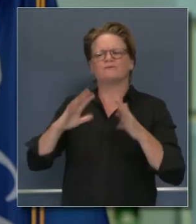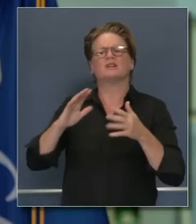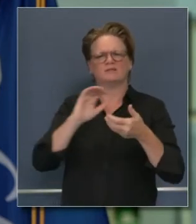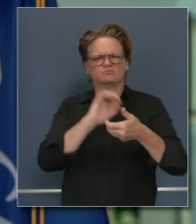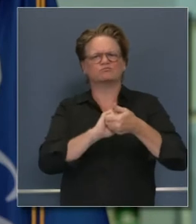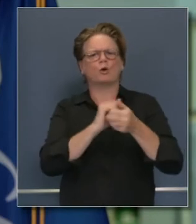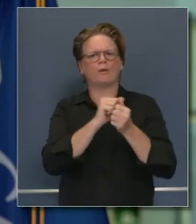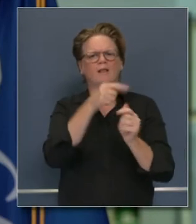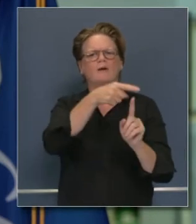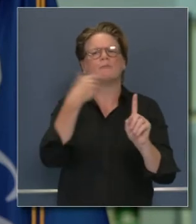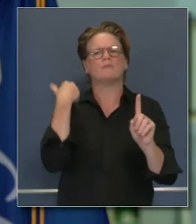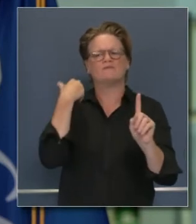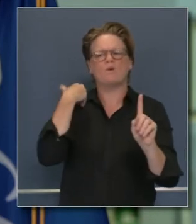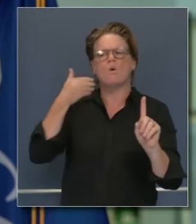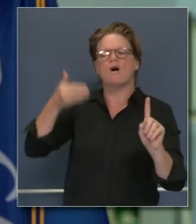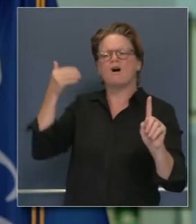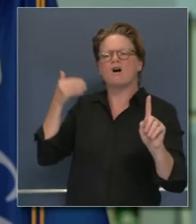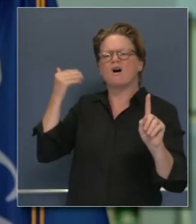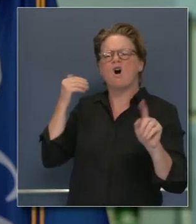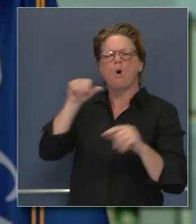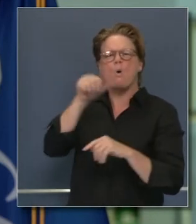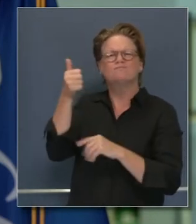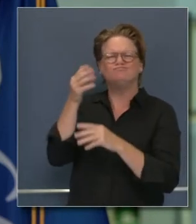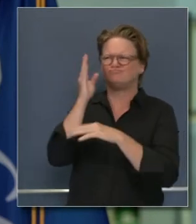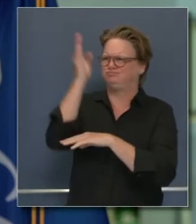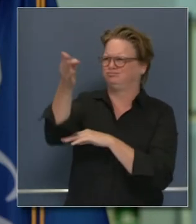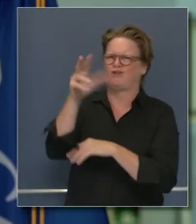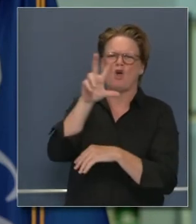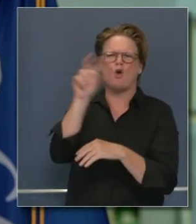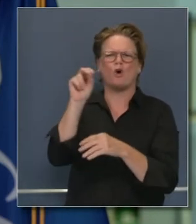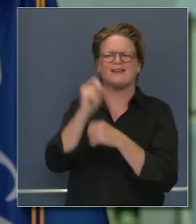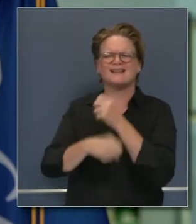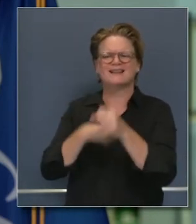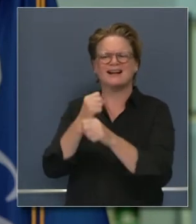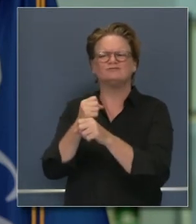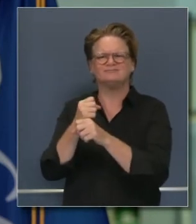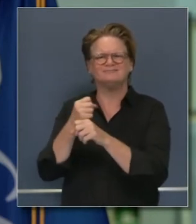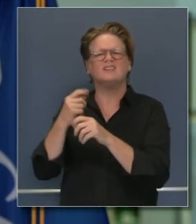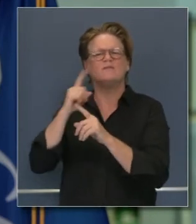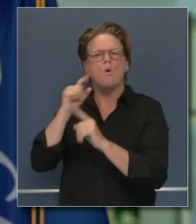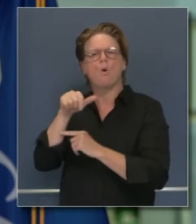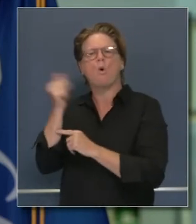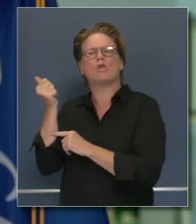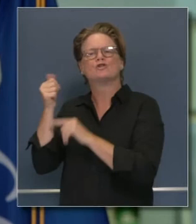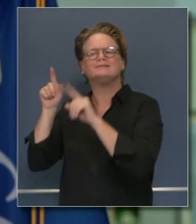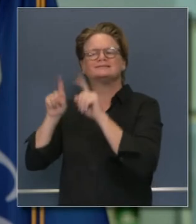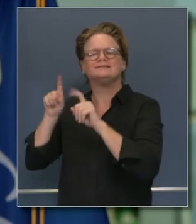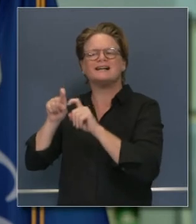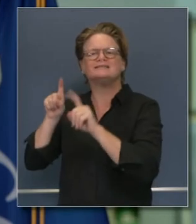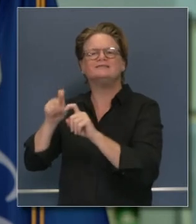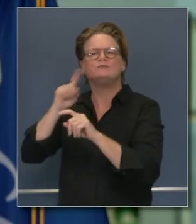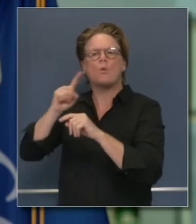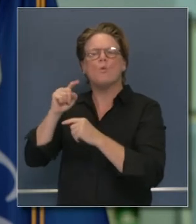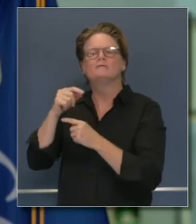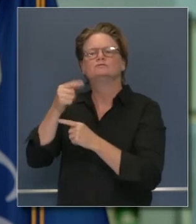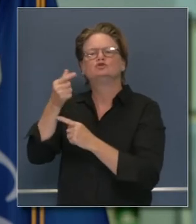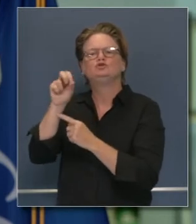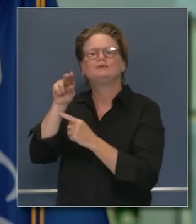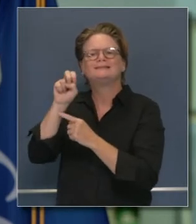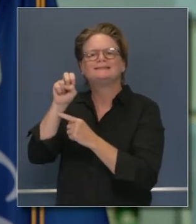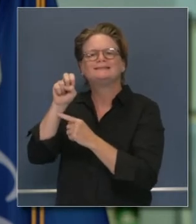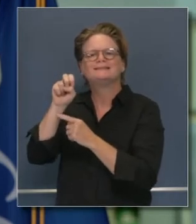familiarizada con el trabajo por muchos padres en el estado de California para cada persona que nace se le hace la prueba